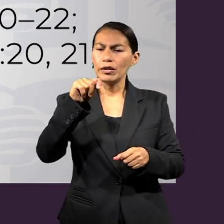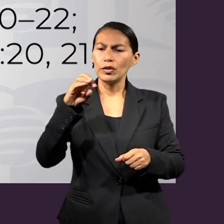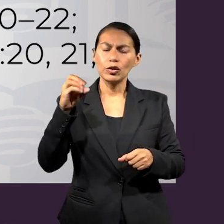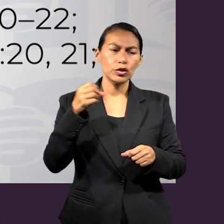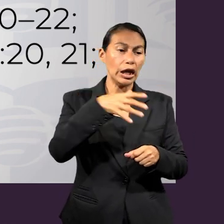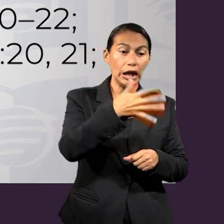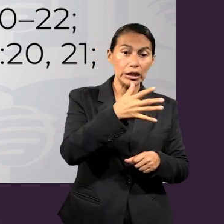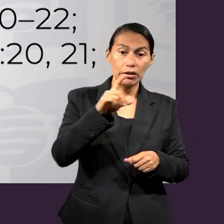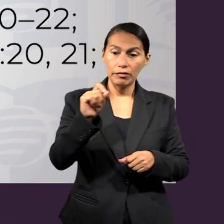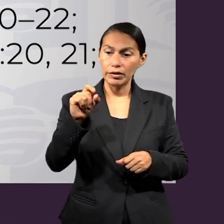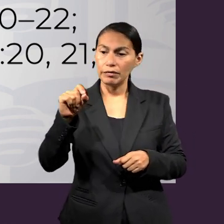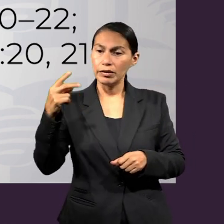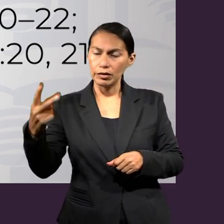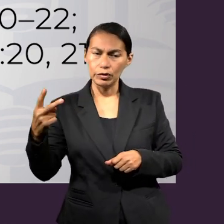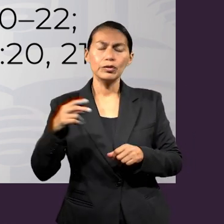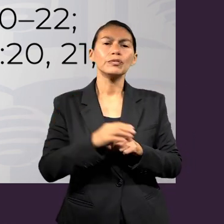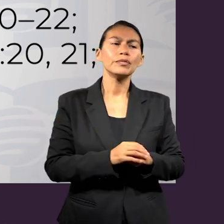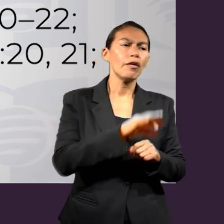resurrección de Jesús?